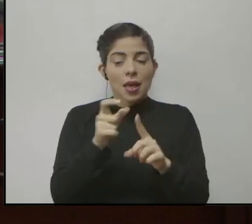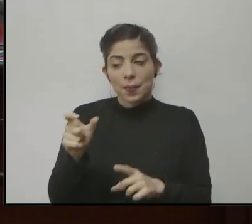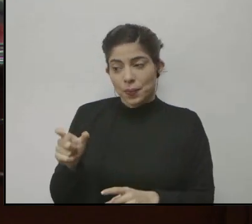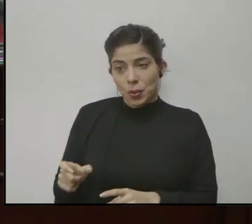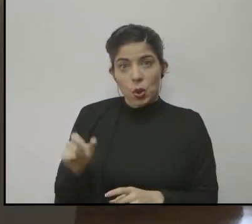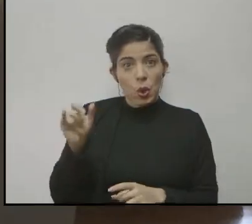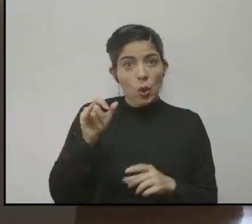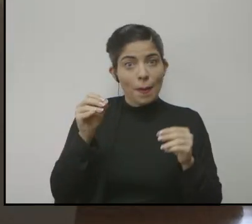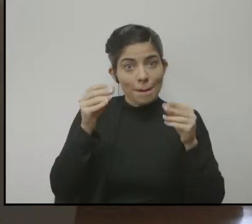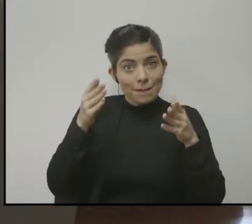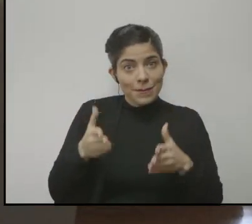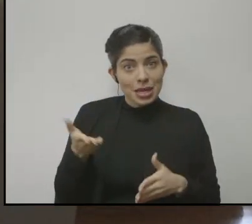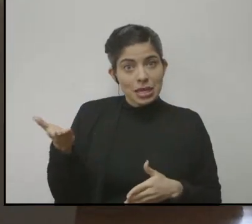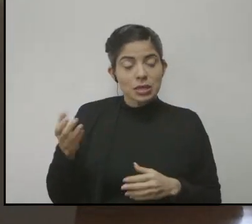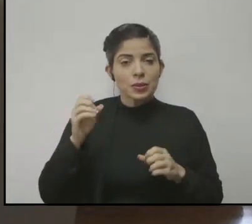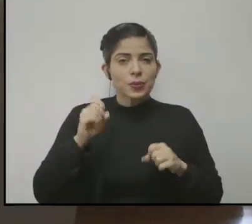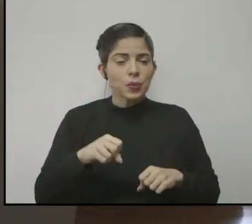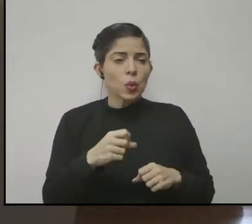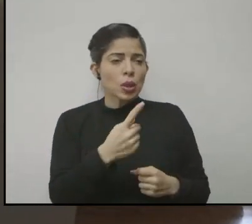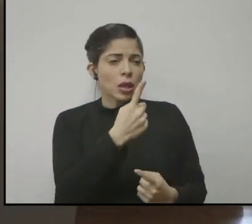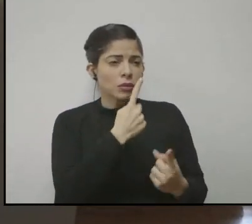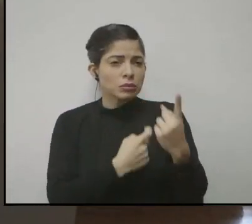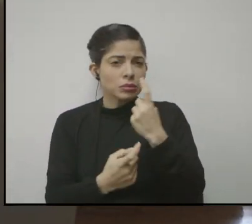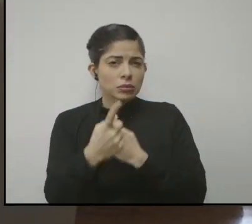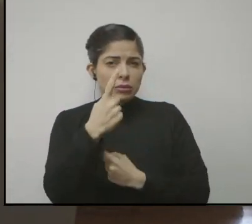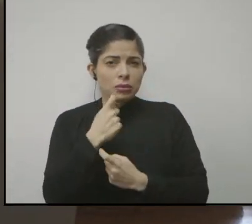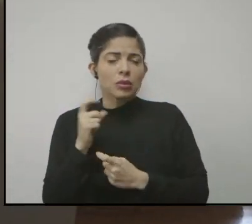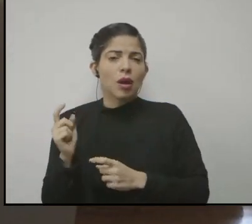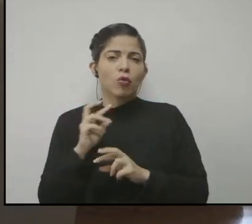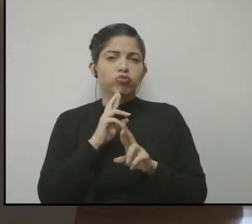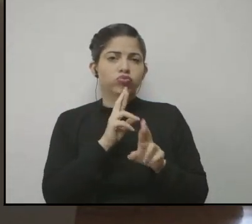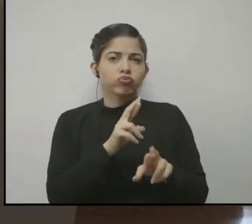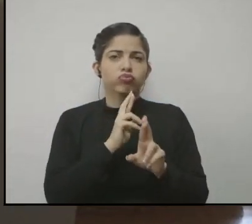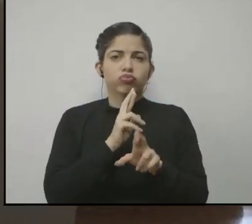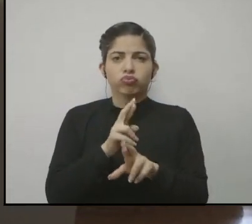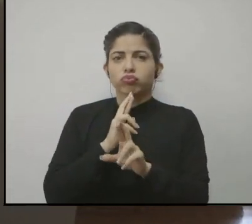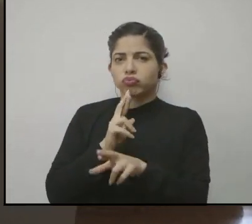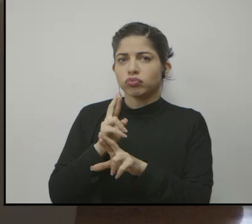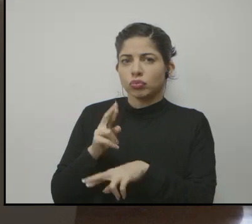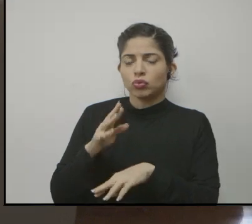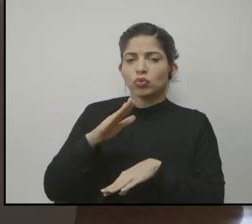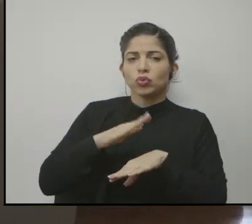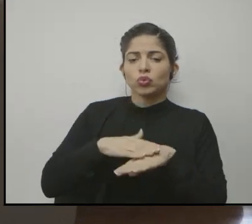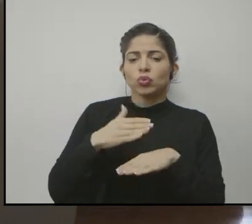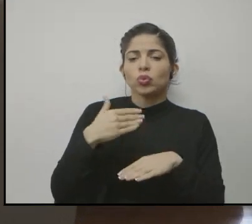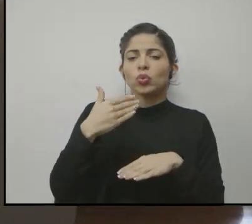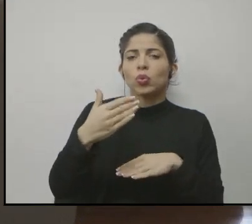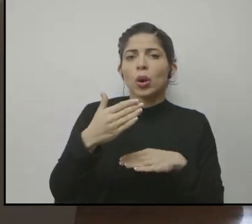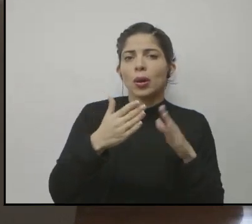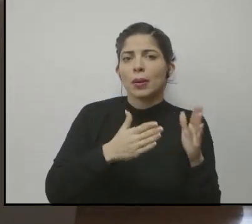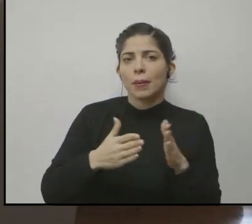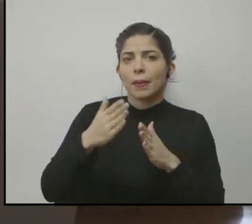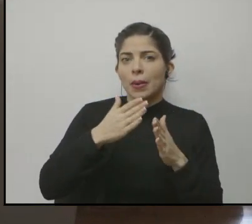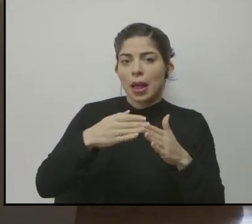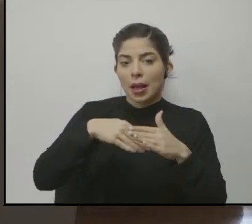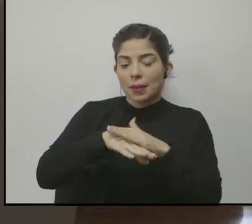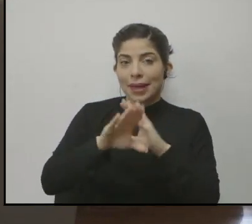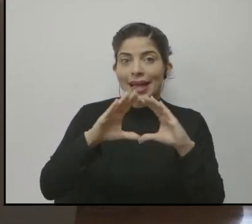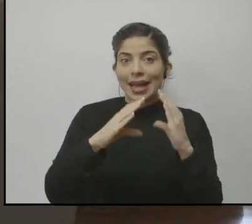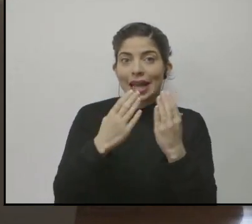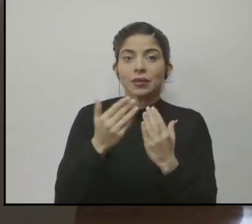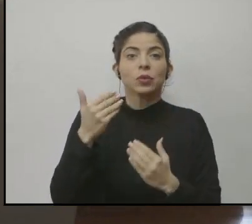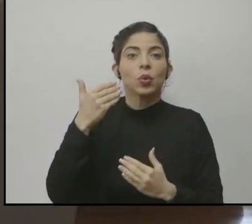ministra pueda responder las preguntas que ustedes tengan sobre la entrada que se proyecta al mes de